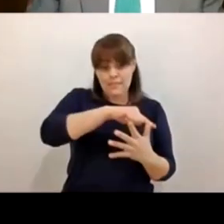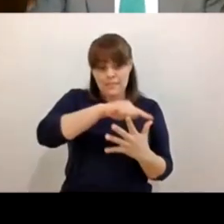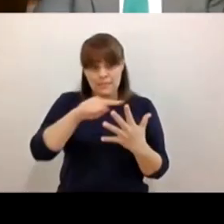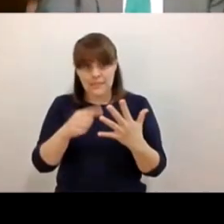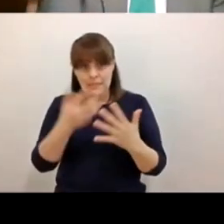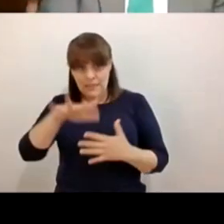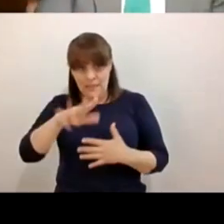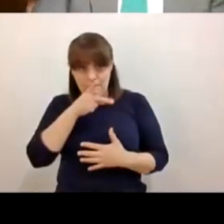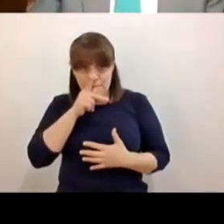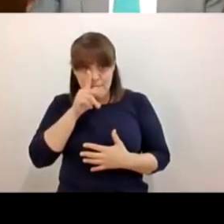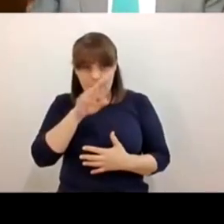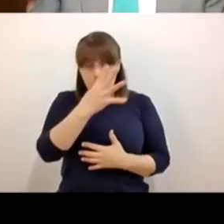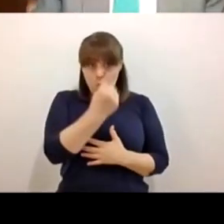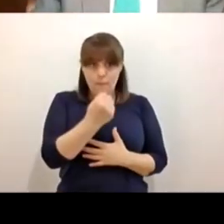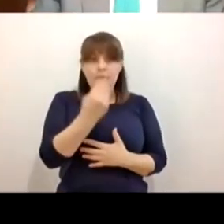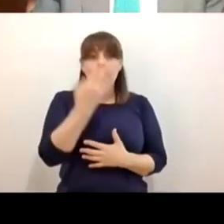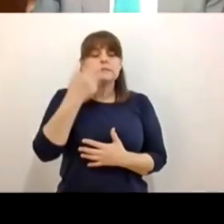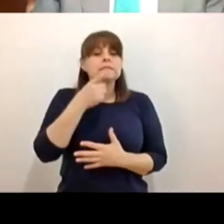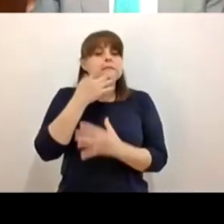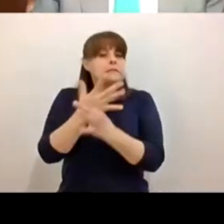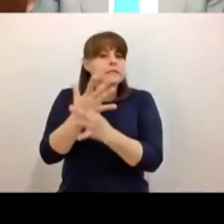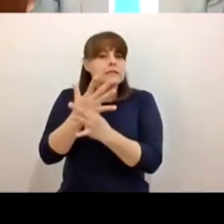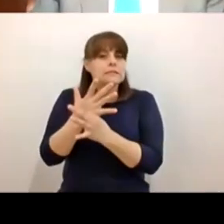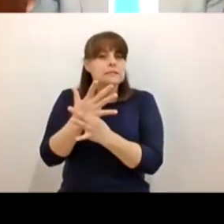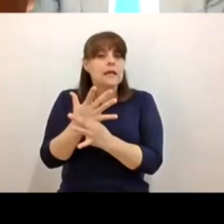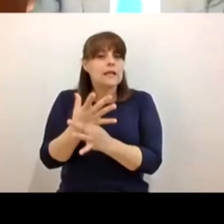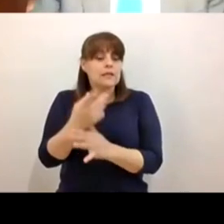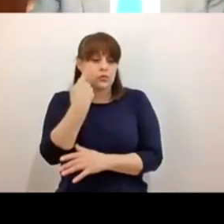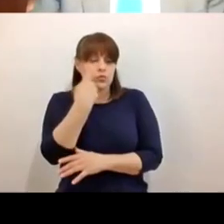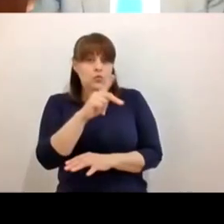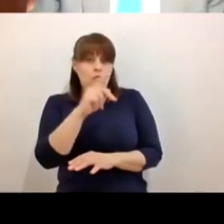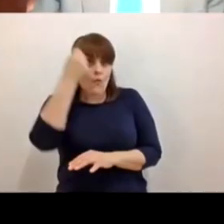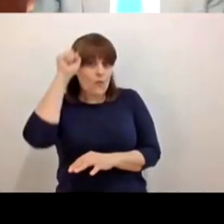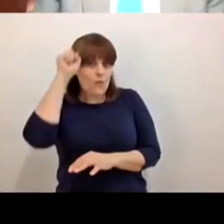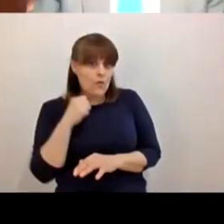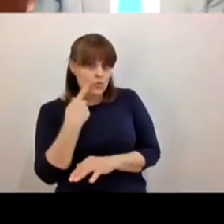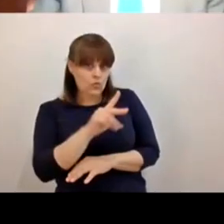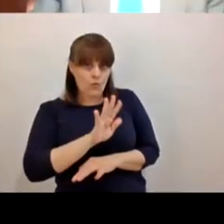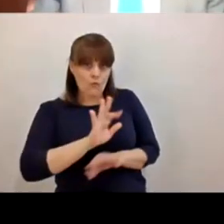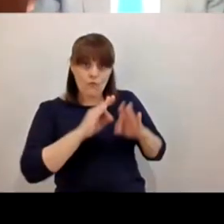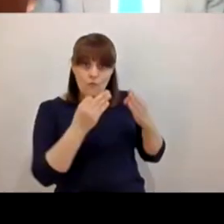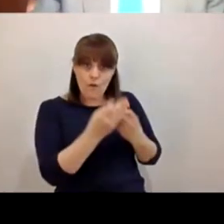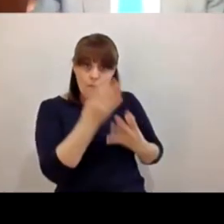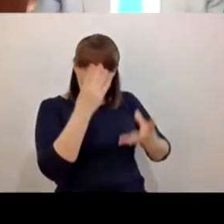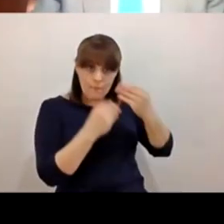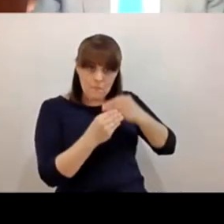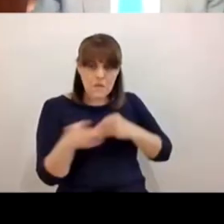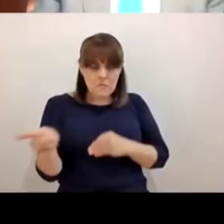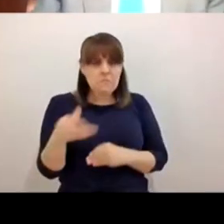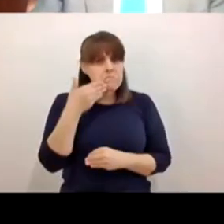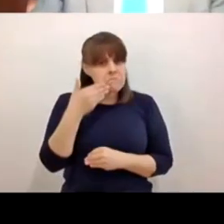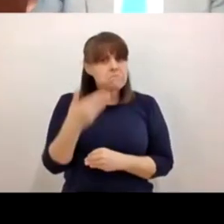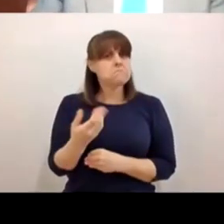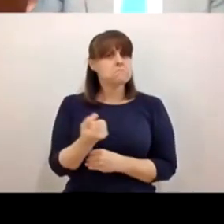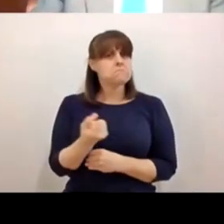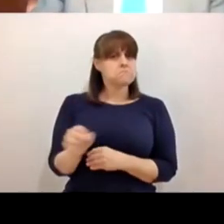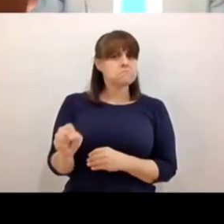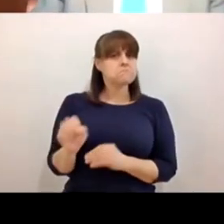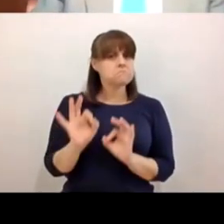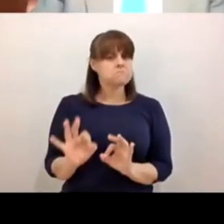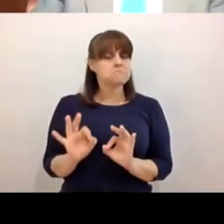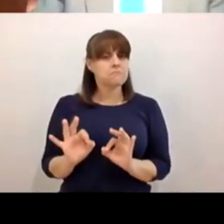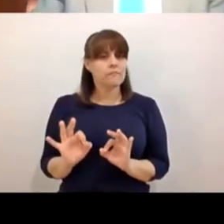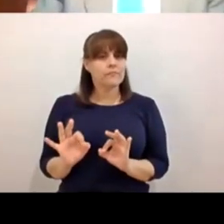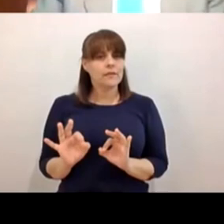considera exitosa la estrategia Sinaloa aprende en casa quedarnos en el número fuera bastante cómodo pero es no tomar en cuenta